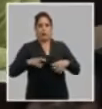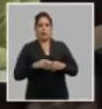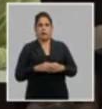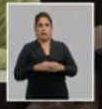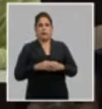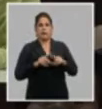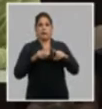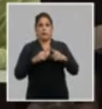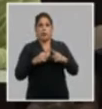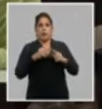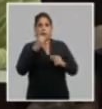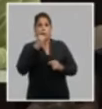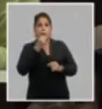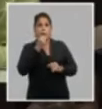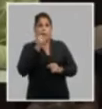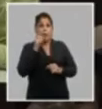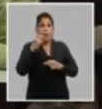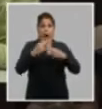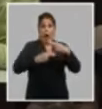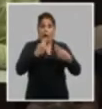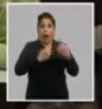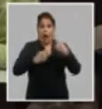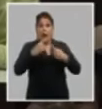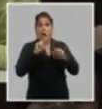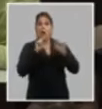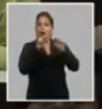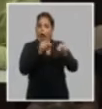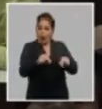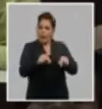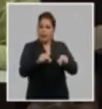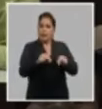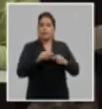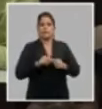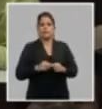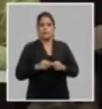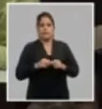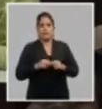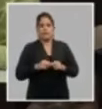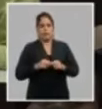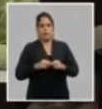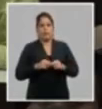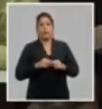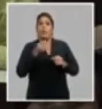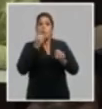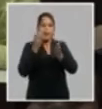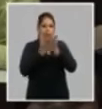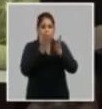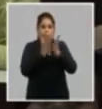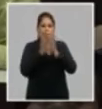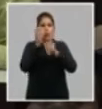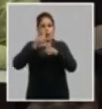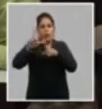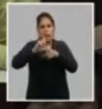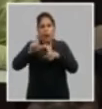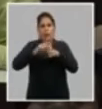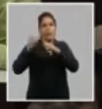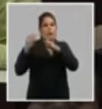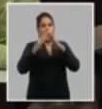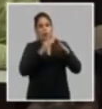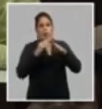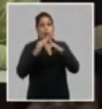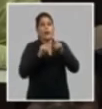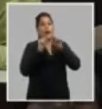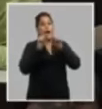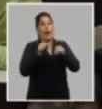porque si somos capaces de hacerlo en el día a día allí donde está el centro laboral el centro de estudio en nuestros campos y en nuestras comunidades